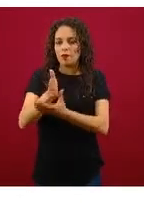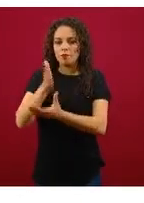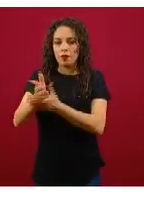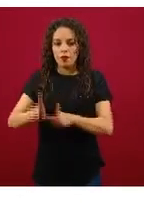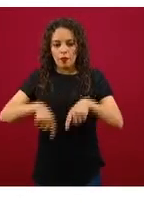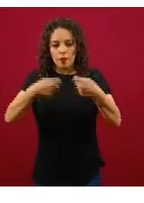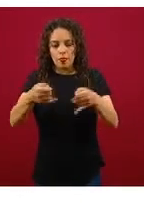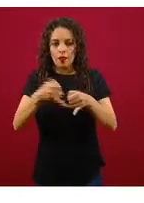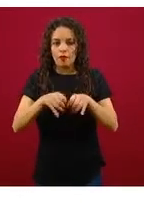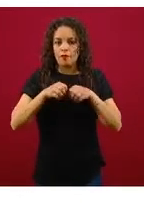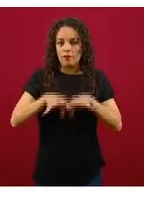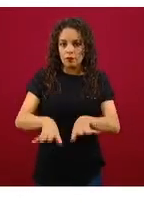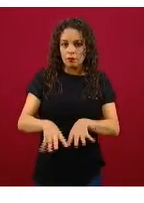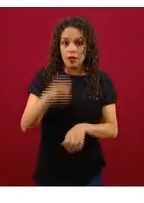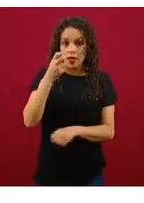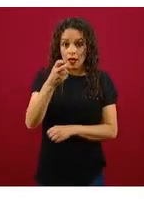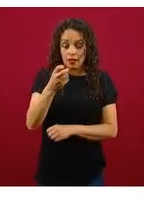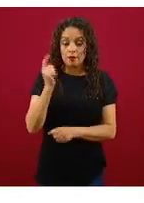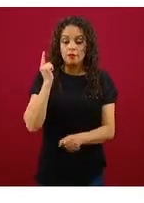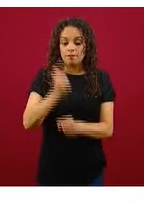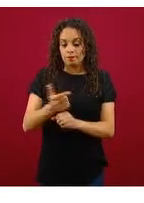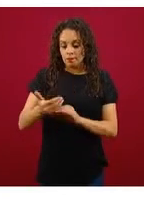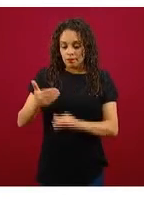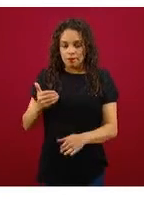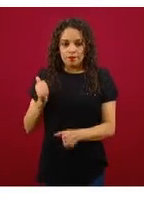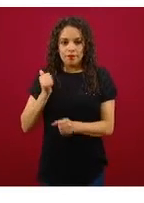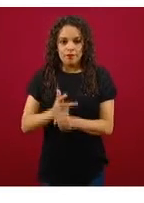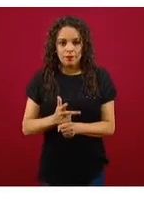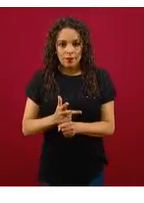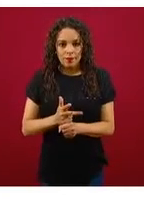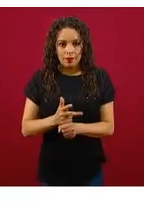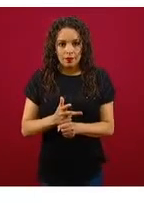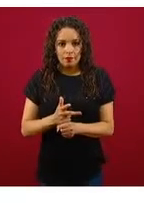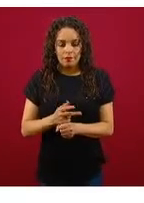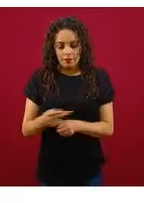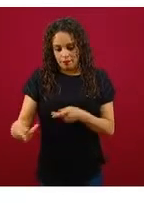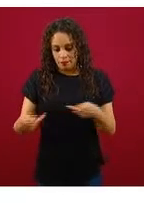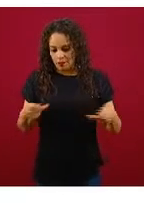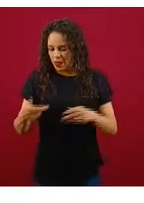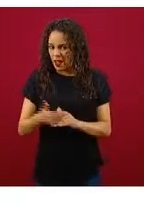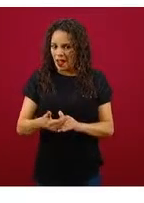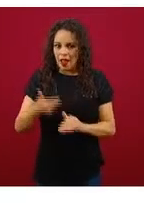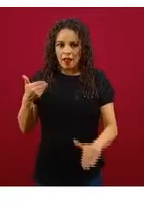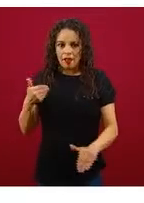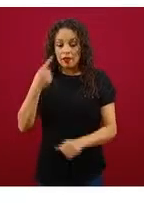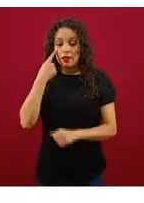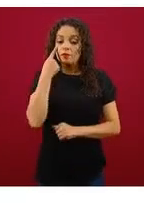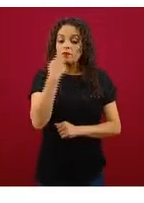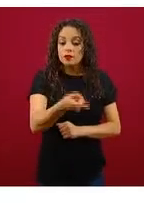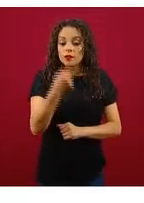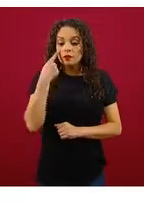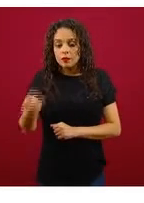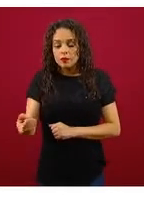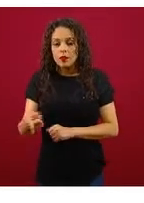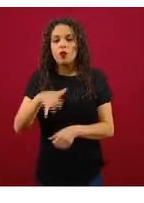atención temprana, donde se identificarán los síntomas, sobre todo los síntomas de